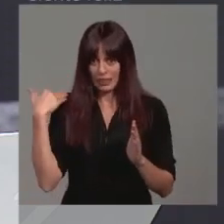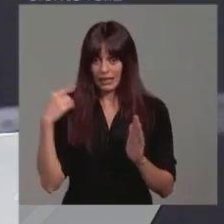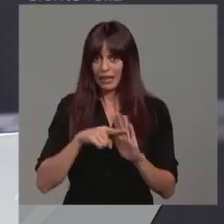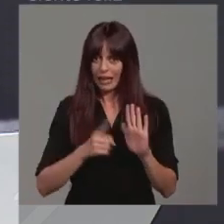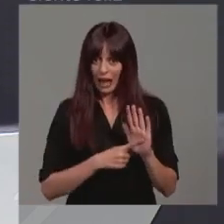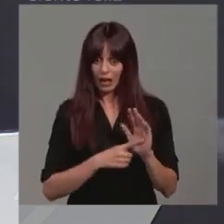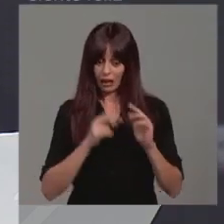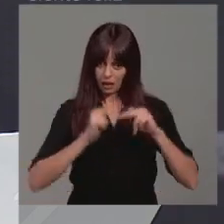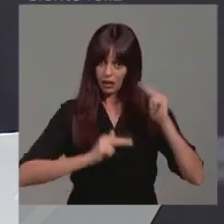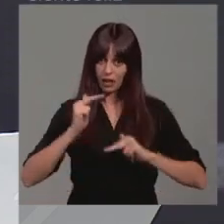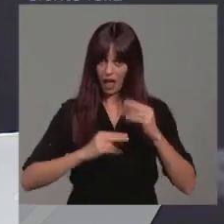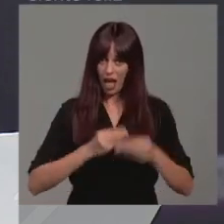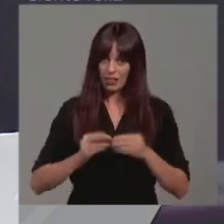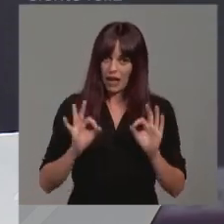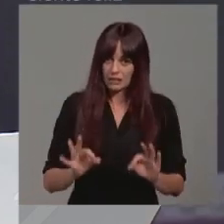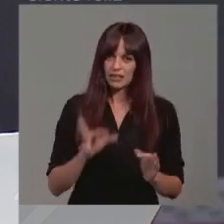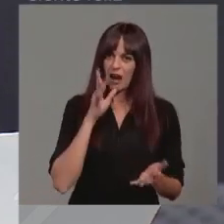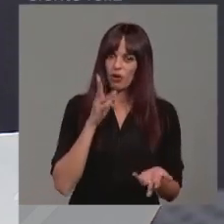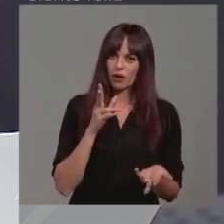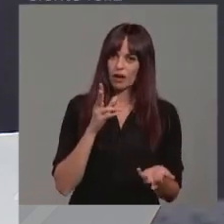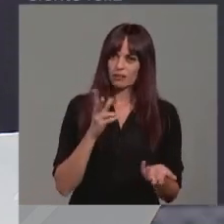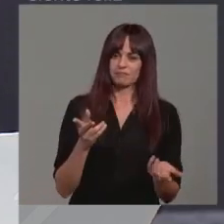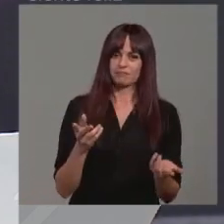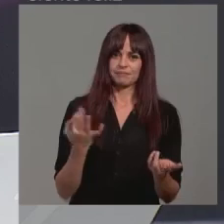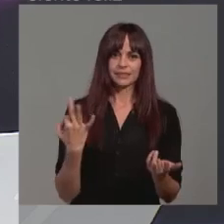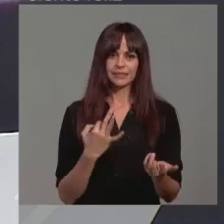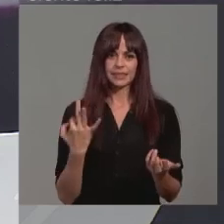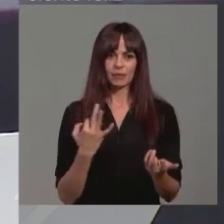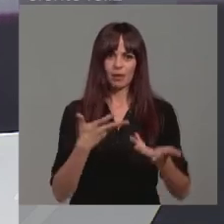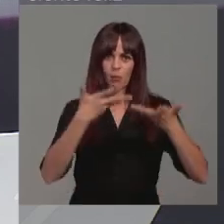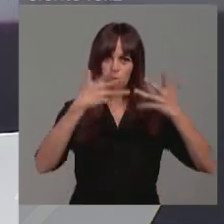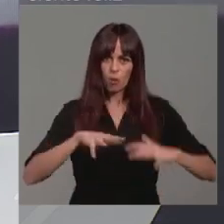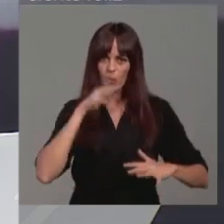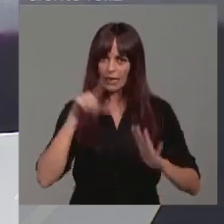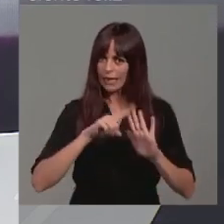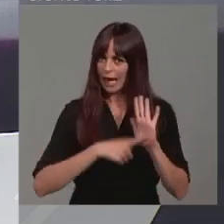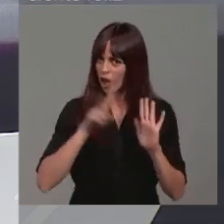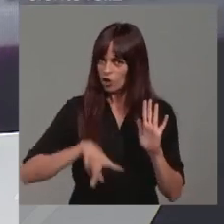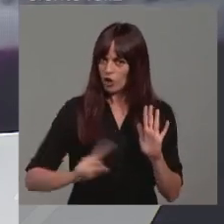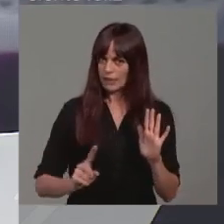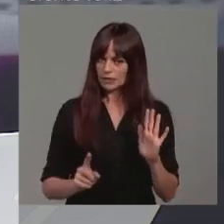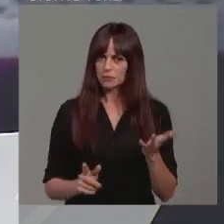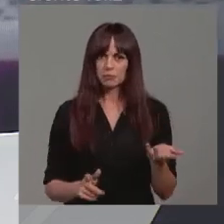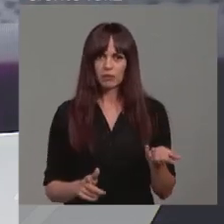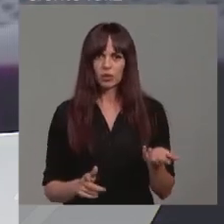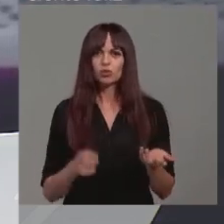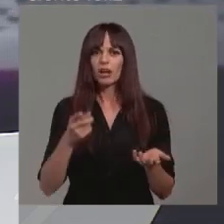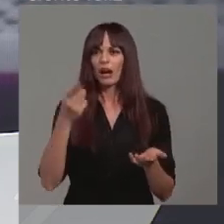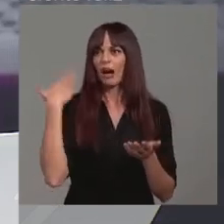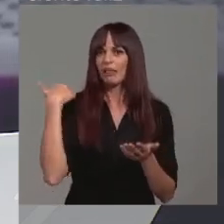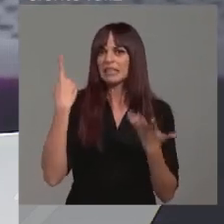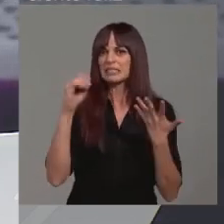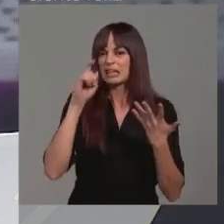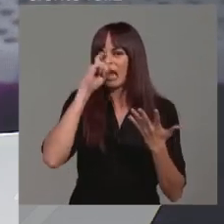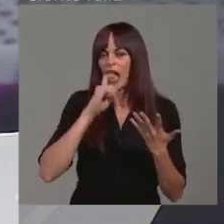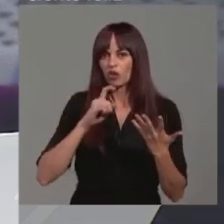hacerlo así, ahora lo tienen que derribar porque ya no lo es y tú que sabes, hace 60 años estabas